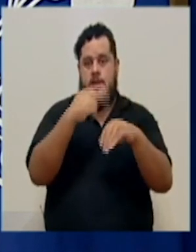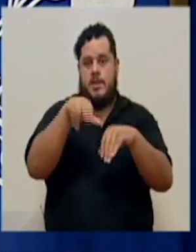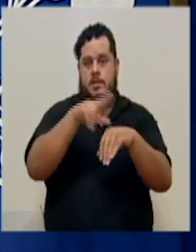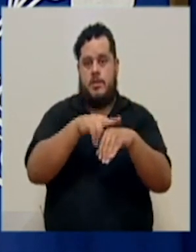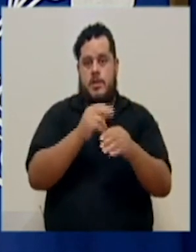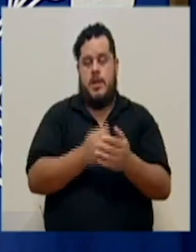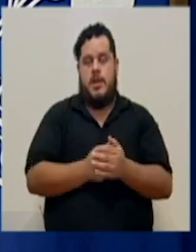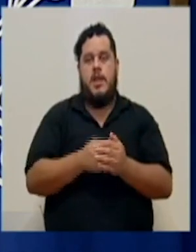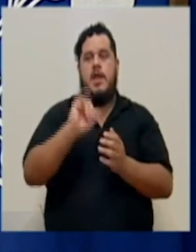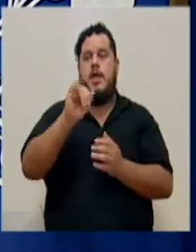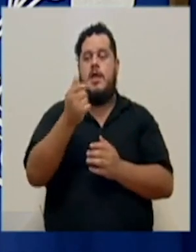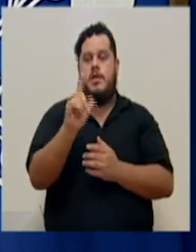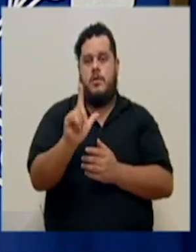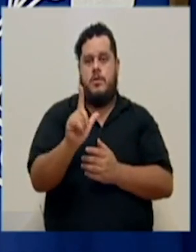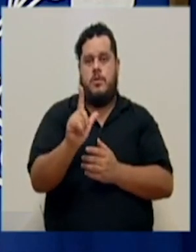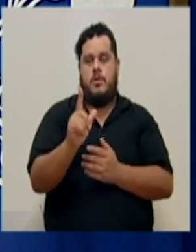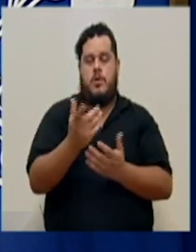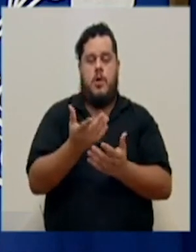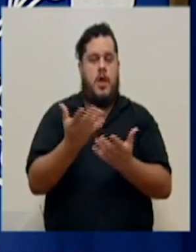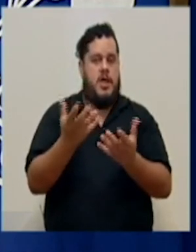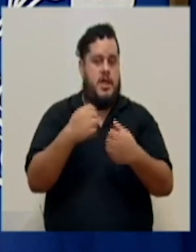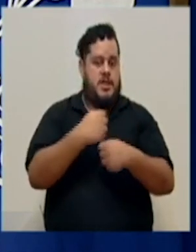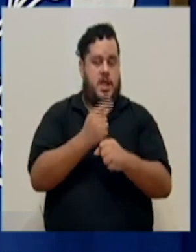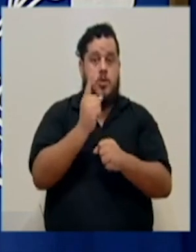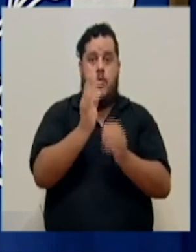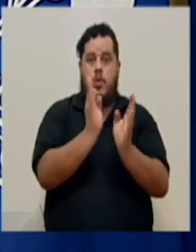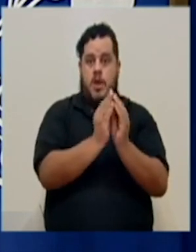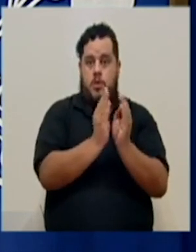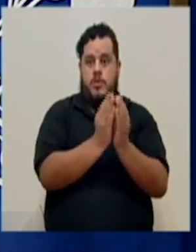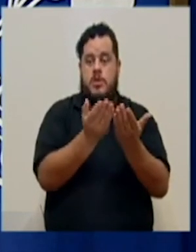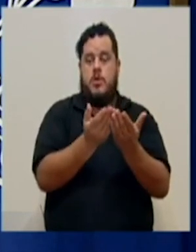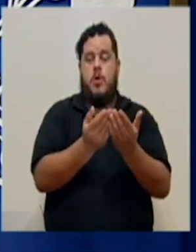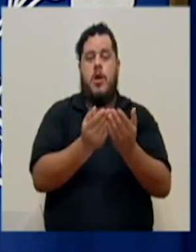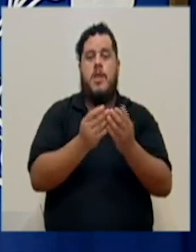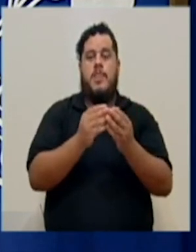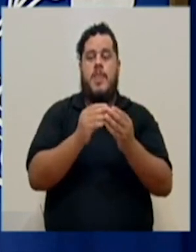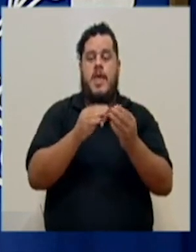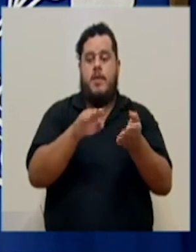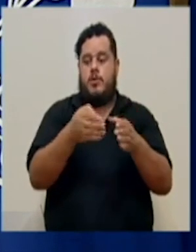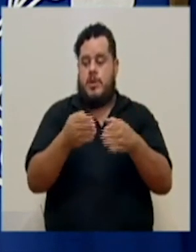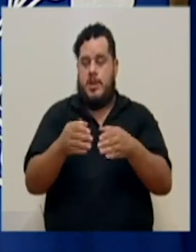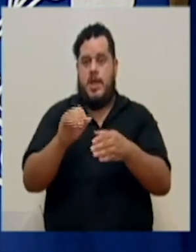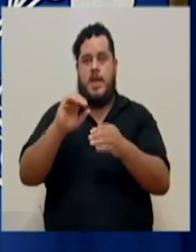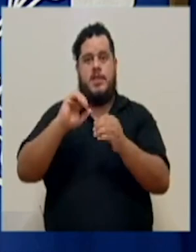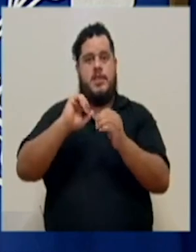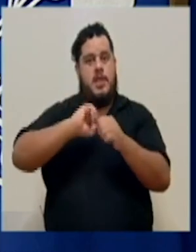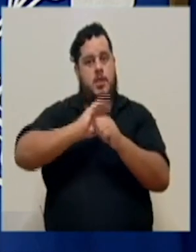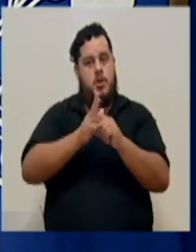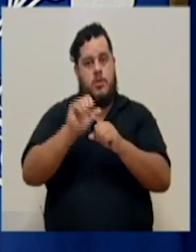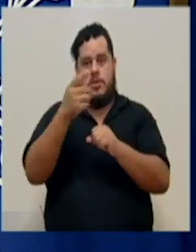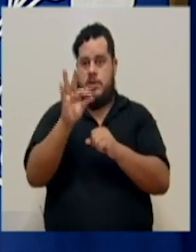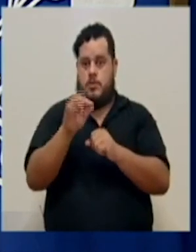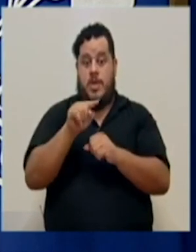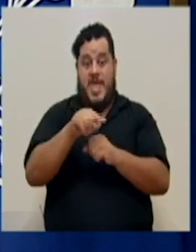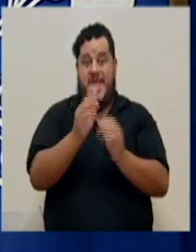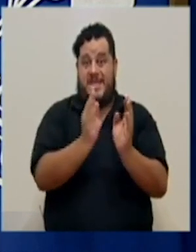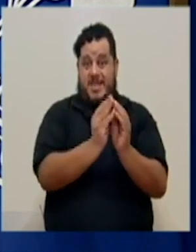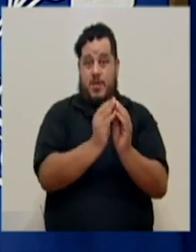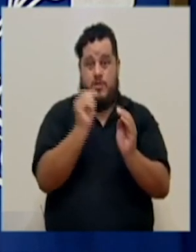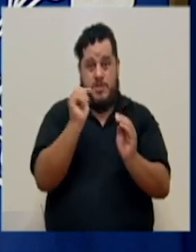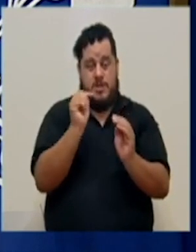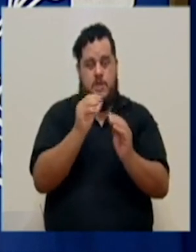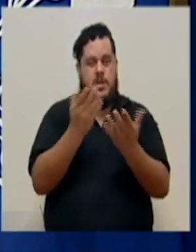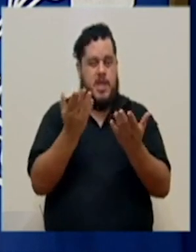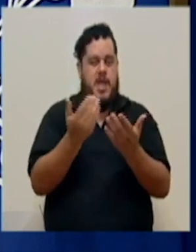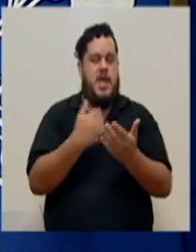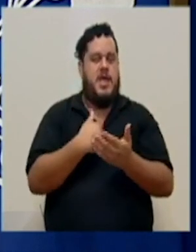en julio se conformó una comisión de mortalidad de COVID-19. Esta comisión tiene